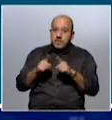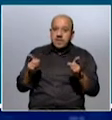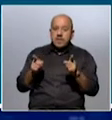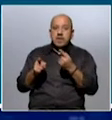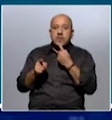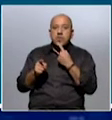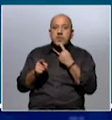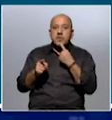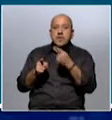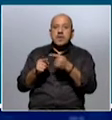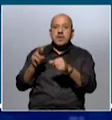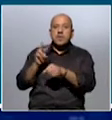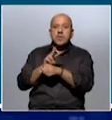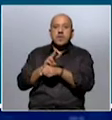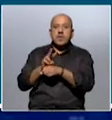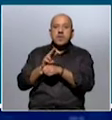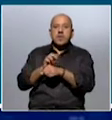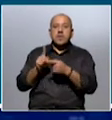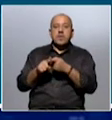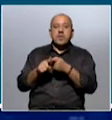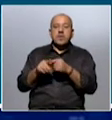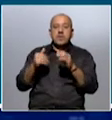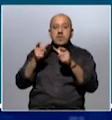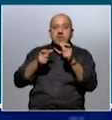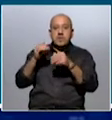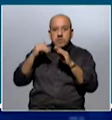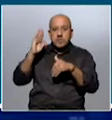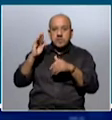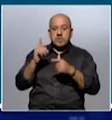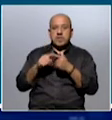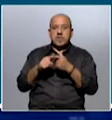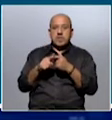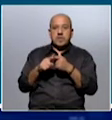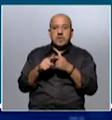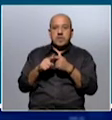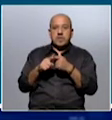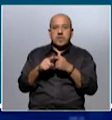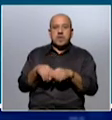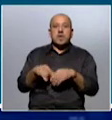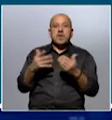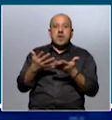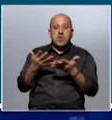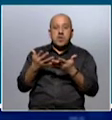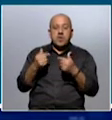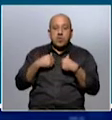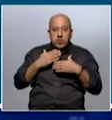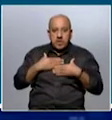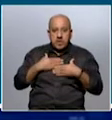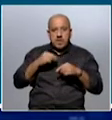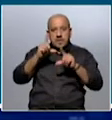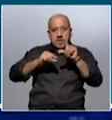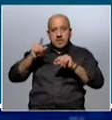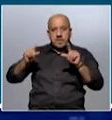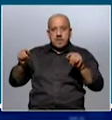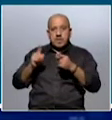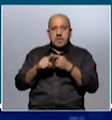políticas de cuidado a largo plazo de las personas mayores. Ahora, con las estadísticas que tiene nuestro país, con el perfil